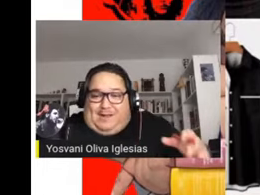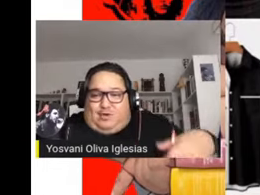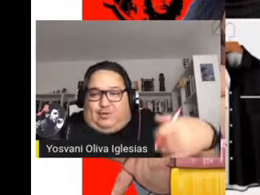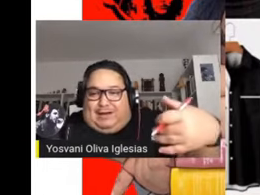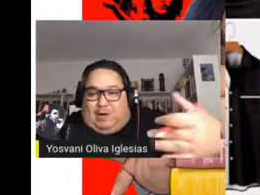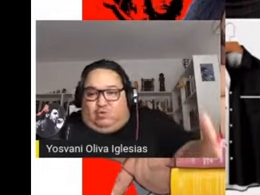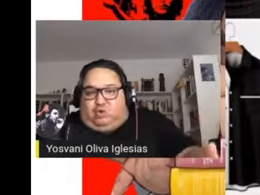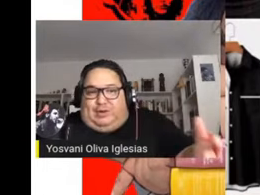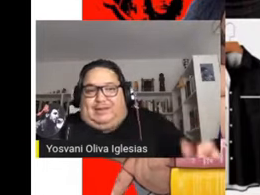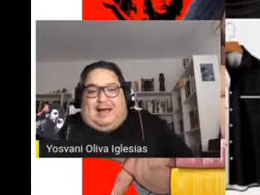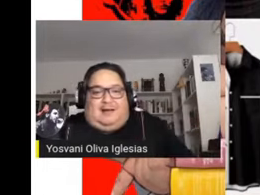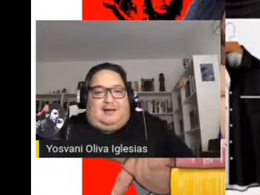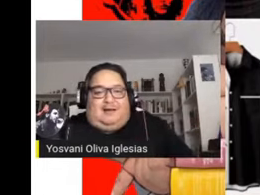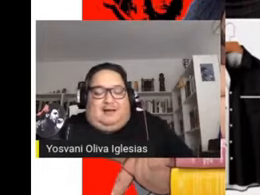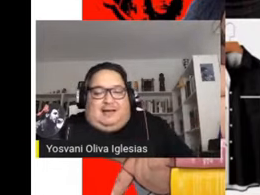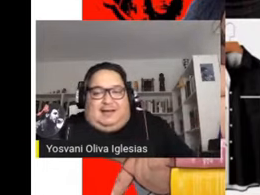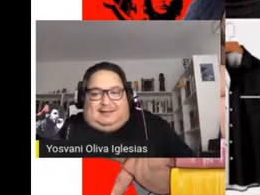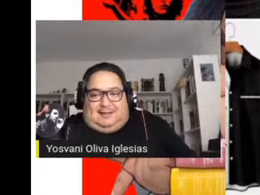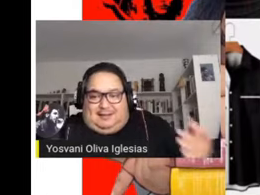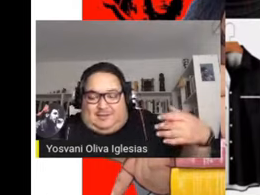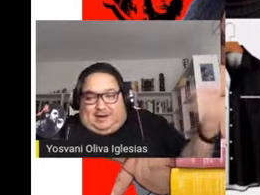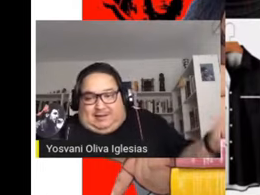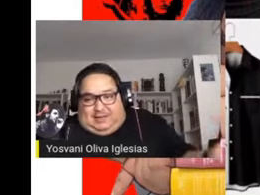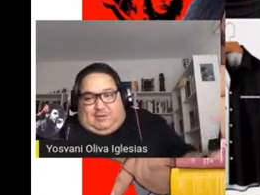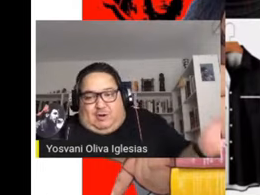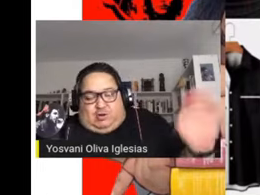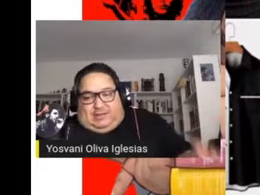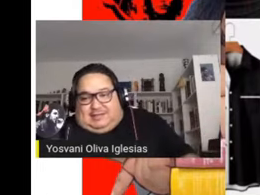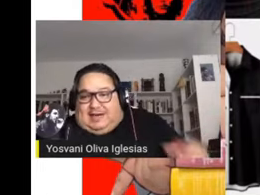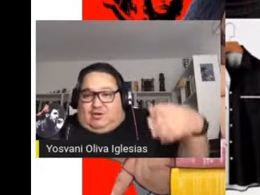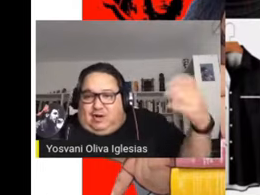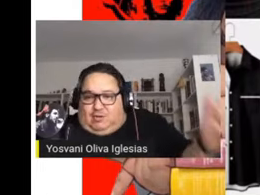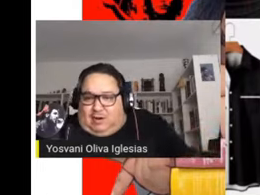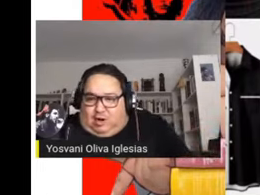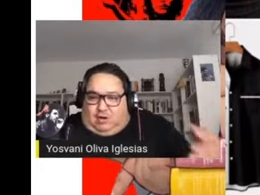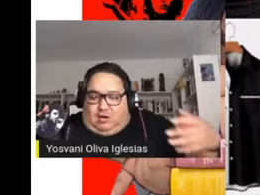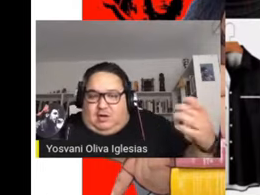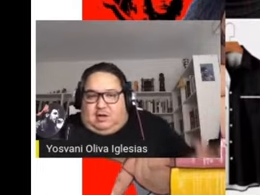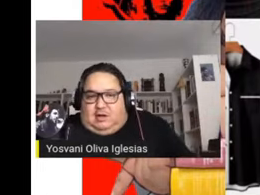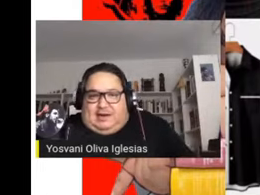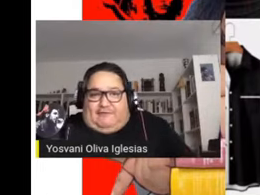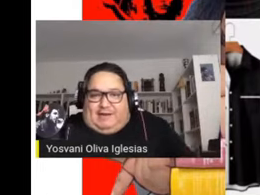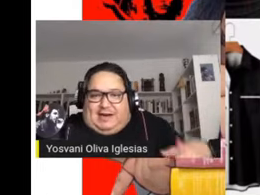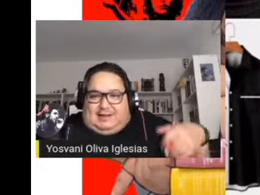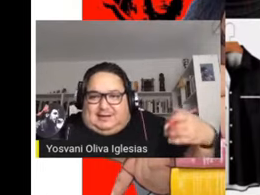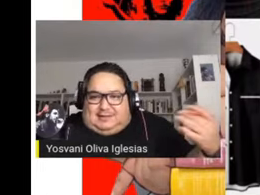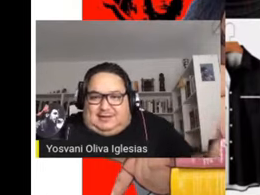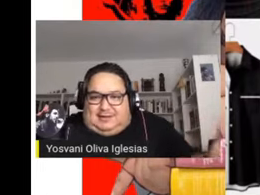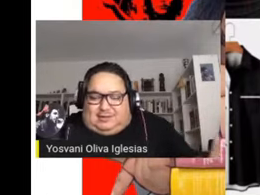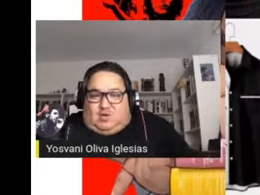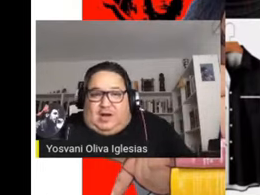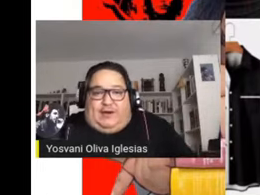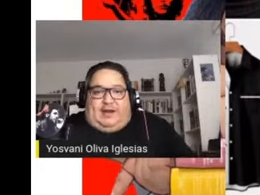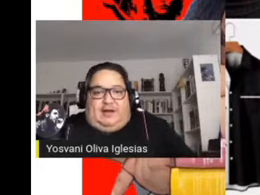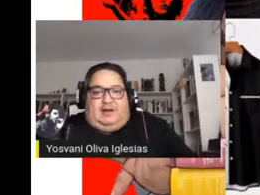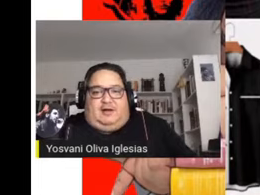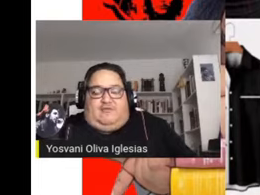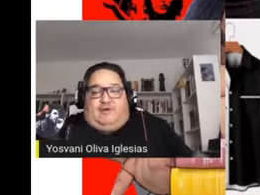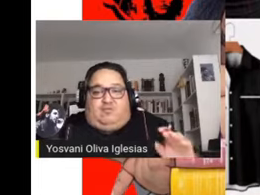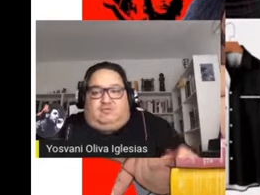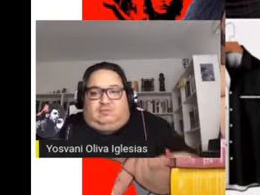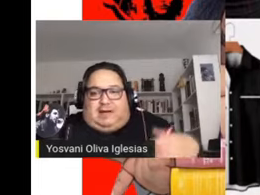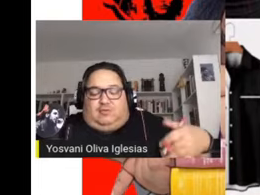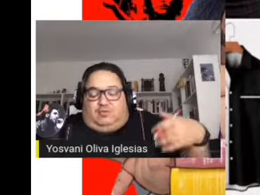por medio de la autoridad. Es decir, dice Martí vivió 15 años en Nueva York, a finales del siglo XIX,